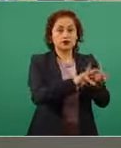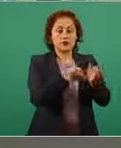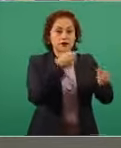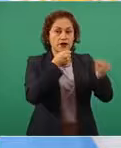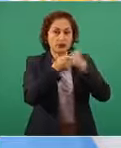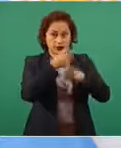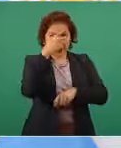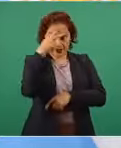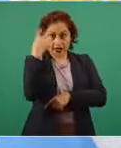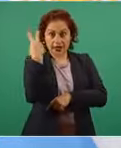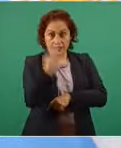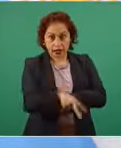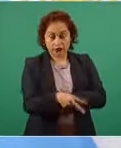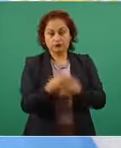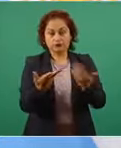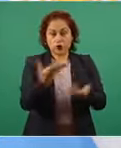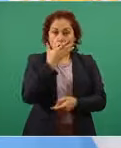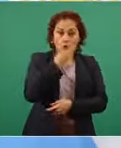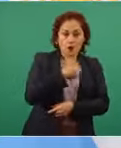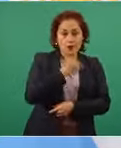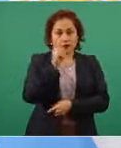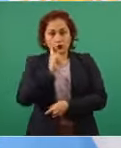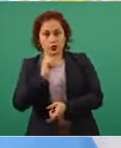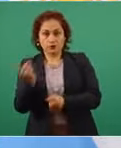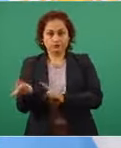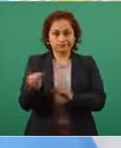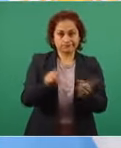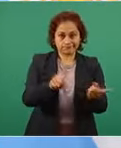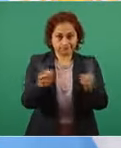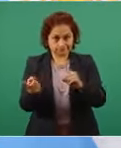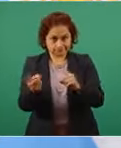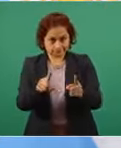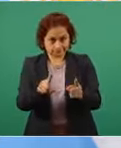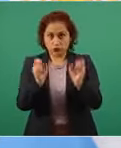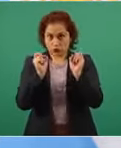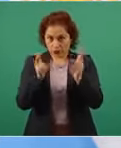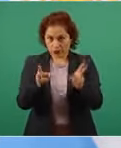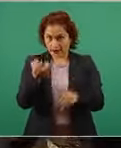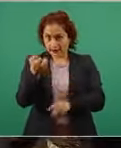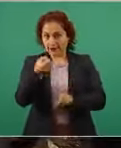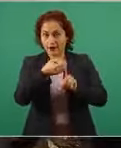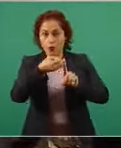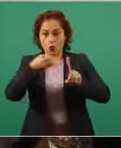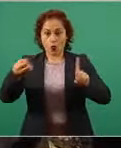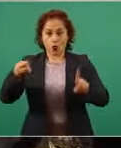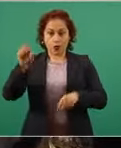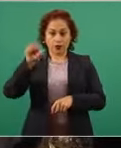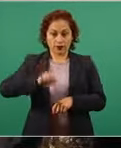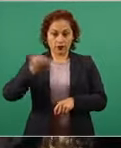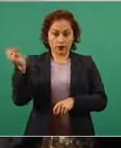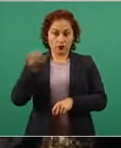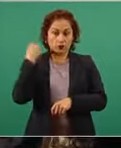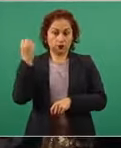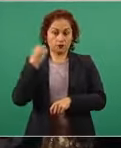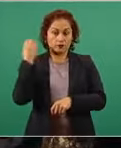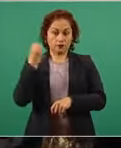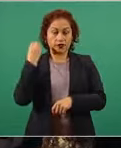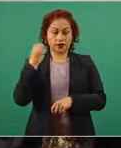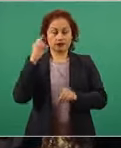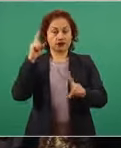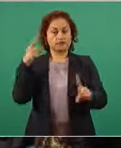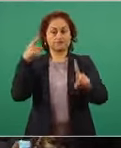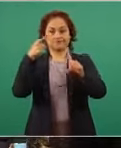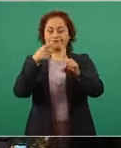trabajar, ese es el formato de esta conferencia especial.